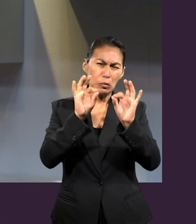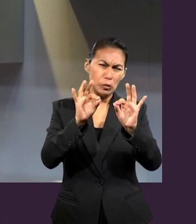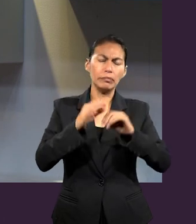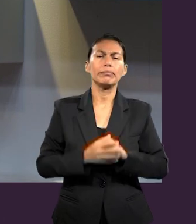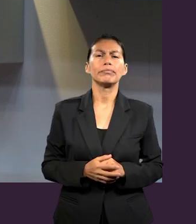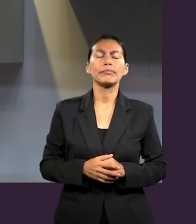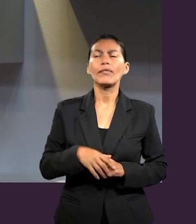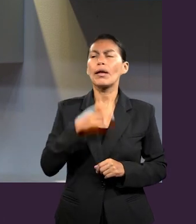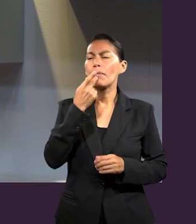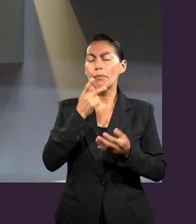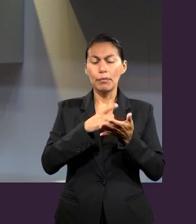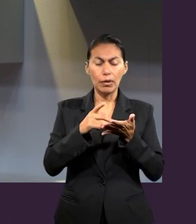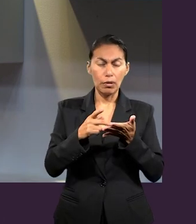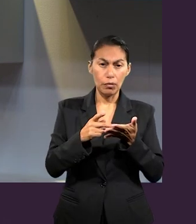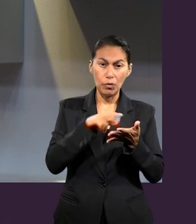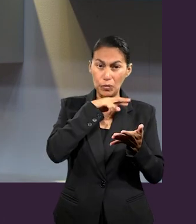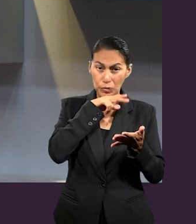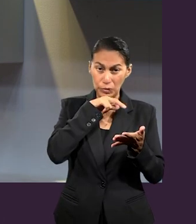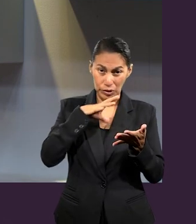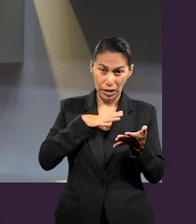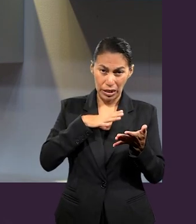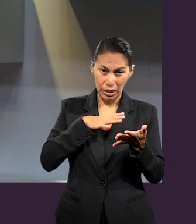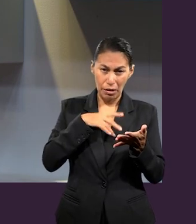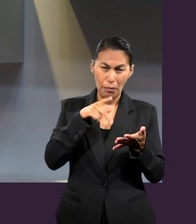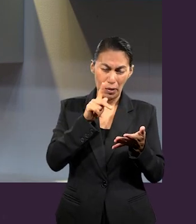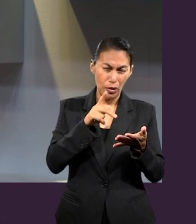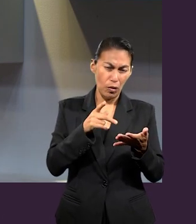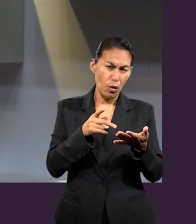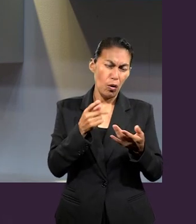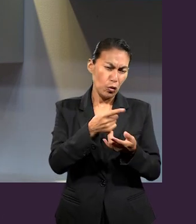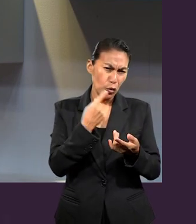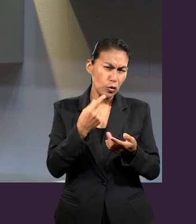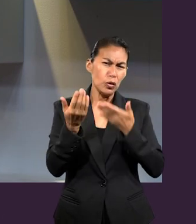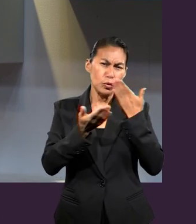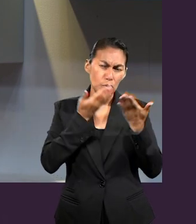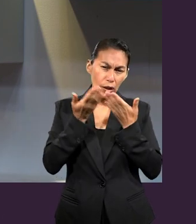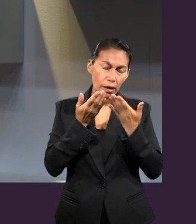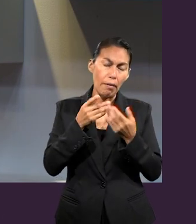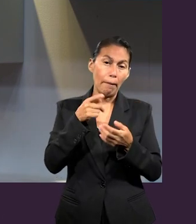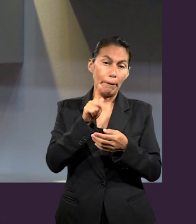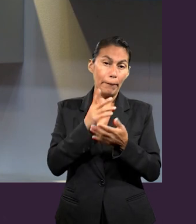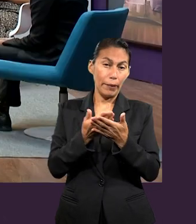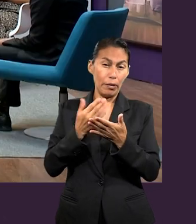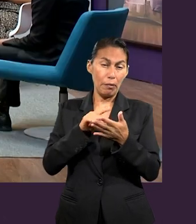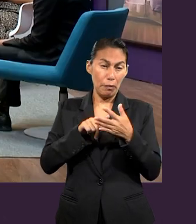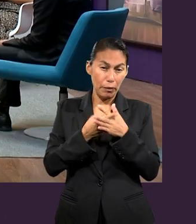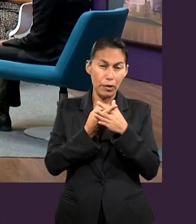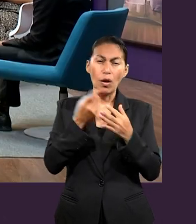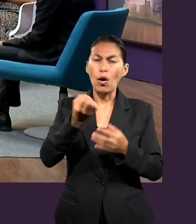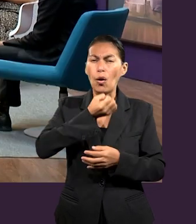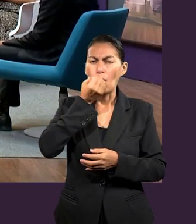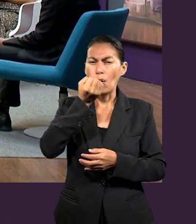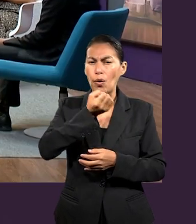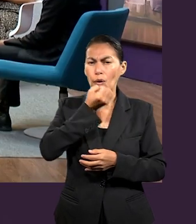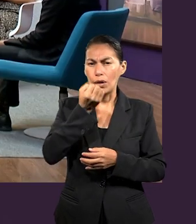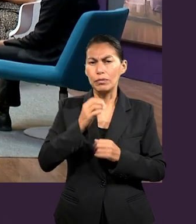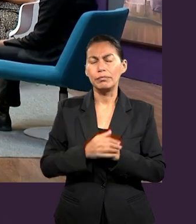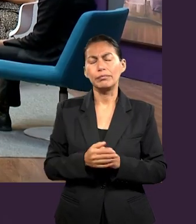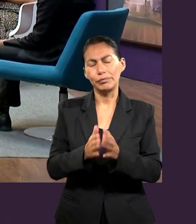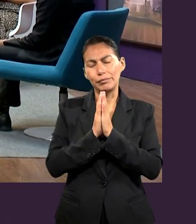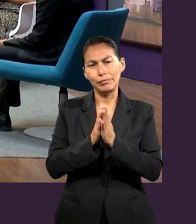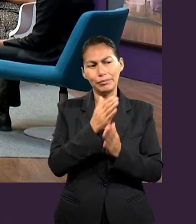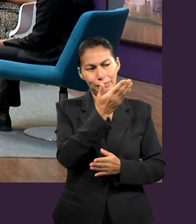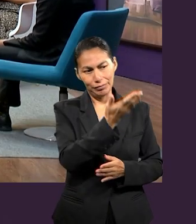cuáles son las preocupaciones que el apóstol Pablo tiene, quiero invitarles para que iniciemos con una oración, y lo vamos a hacer